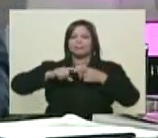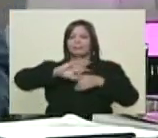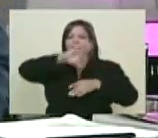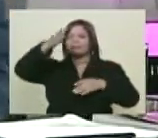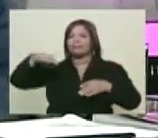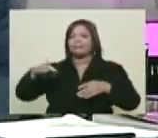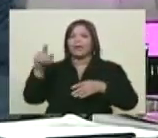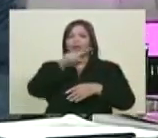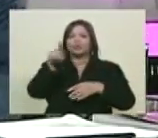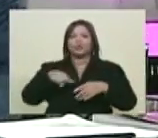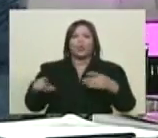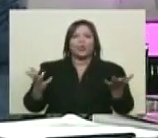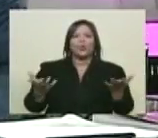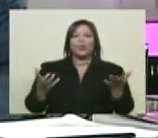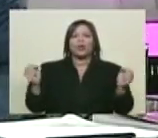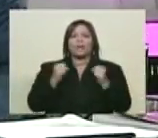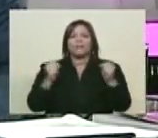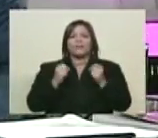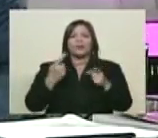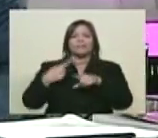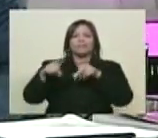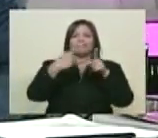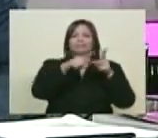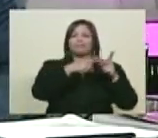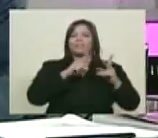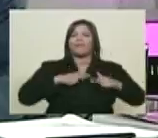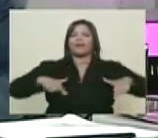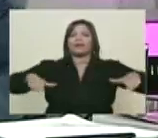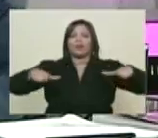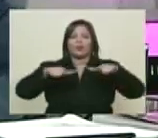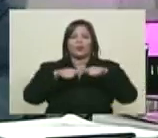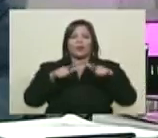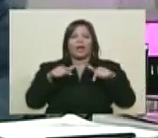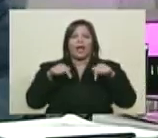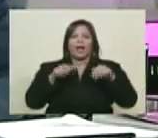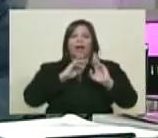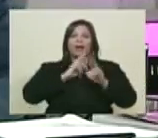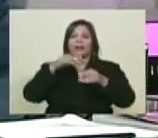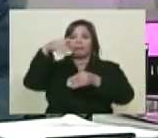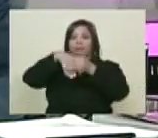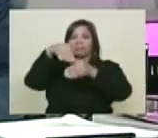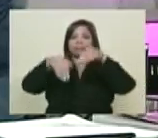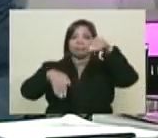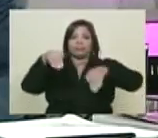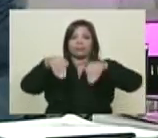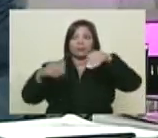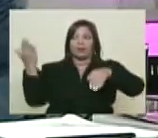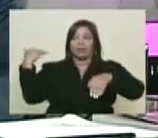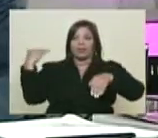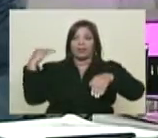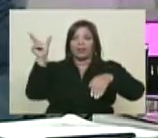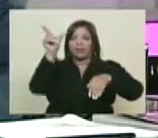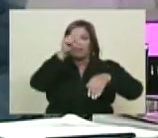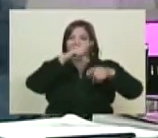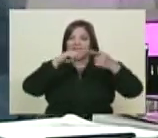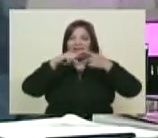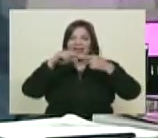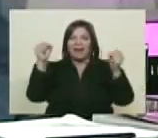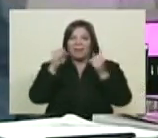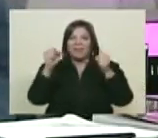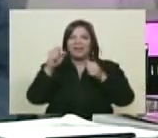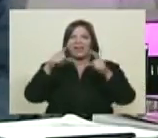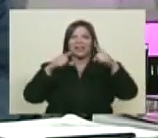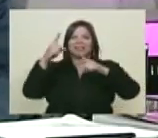suliana, porque allí se ha dado una, digamos, un resultado electoral de la llamada media luna, que tiene una